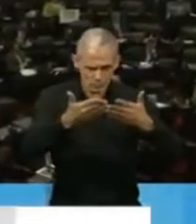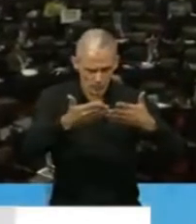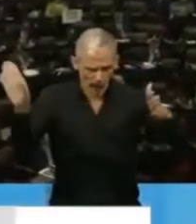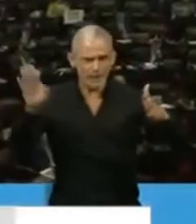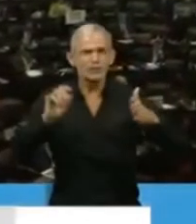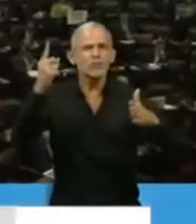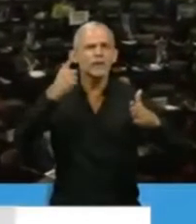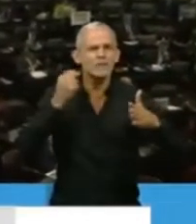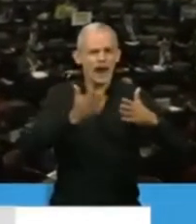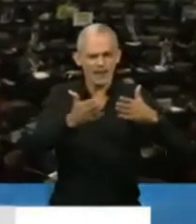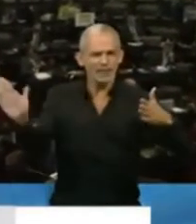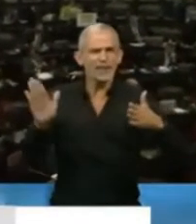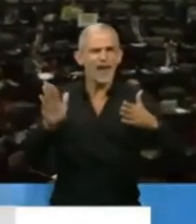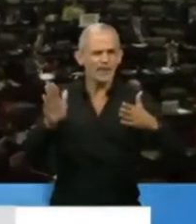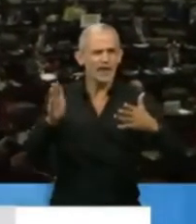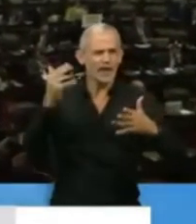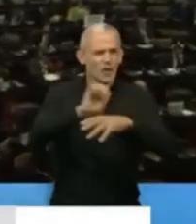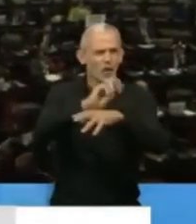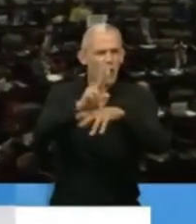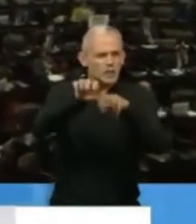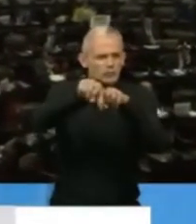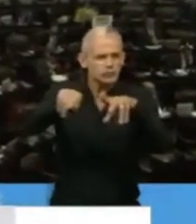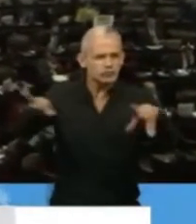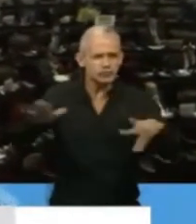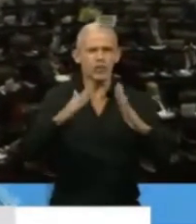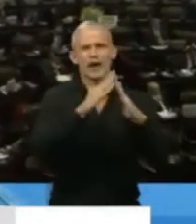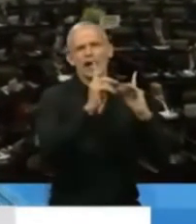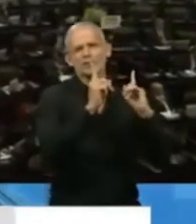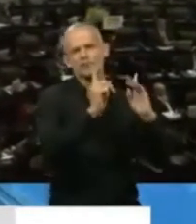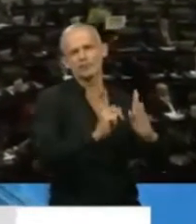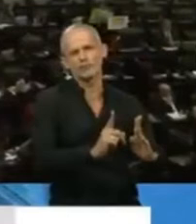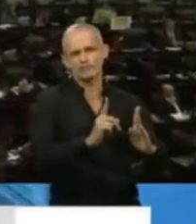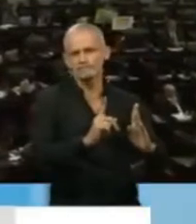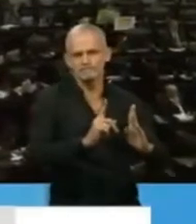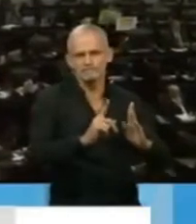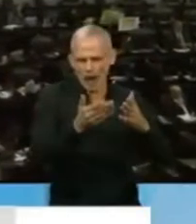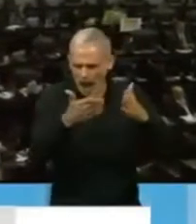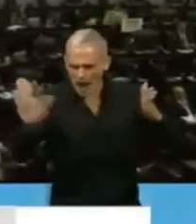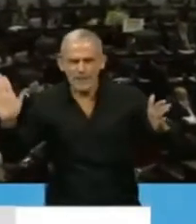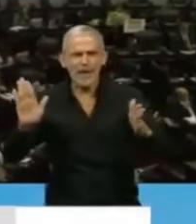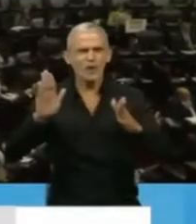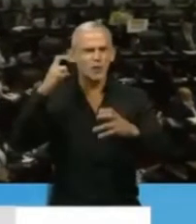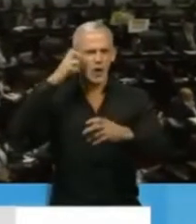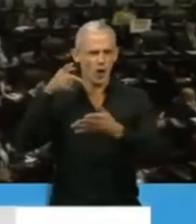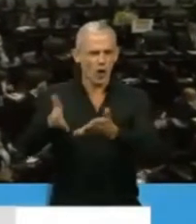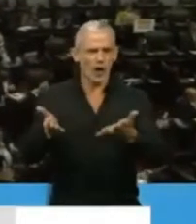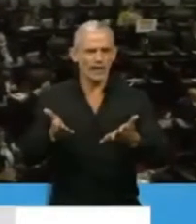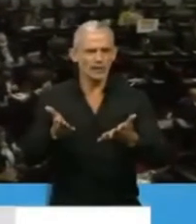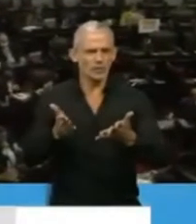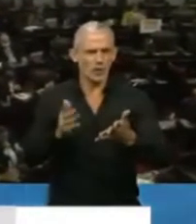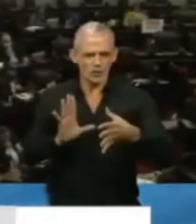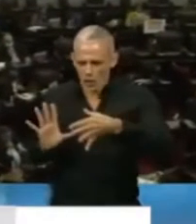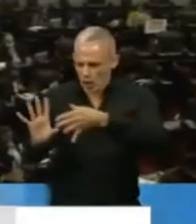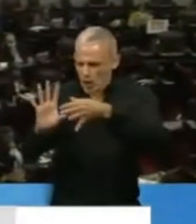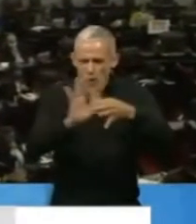primer día del aislamiento social preventivo y obligatorio. Logramos construir entre todos y